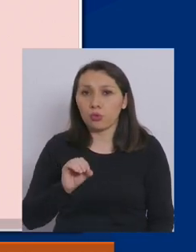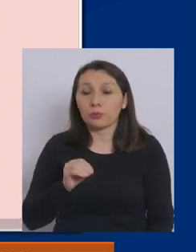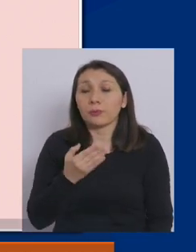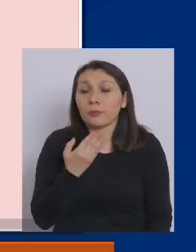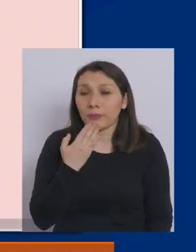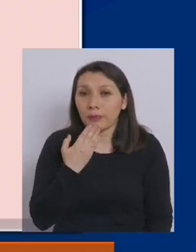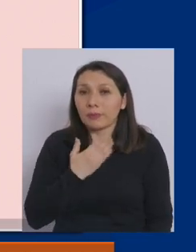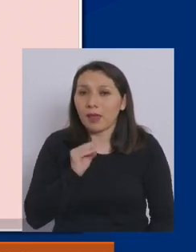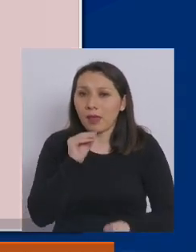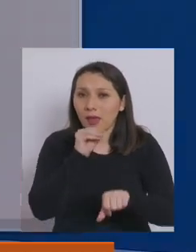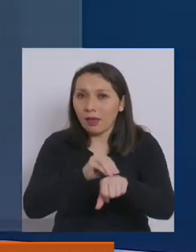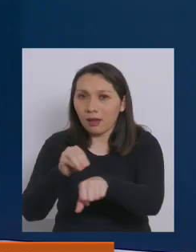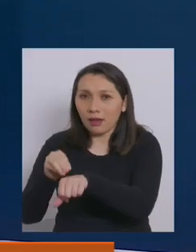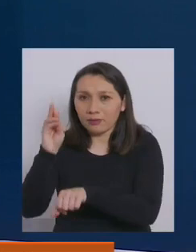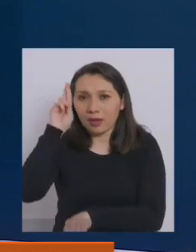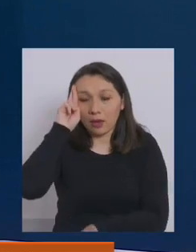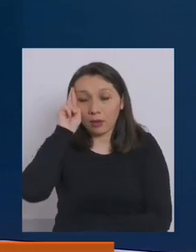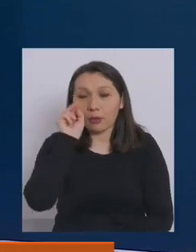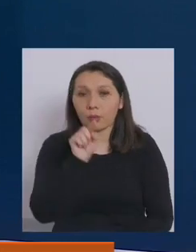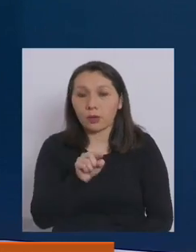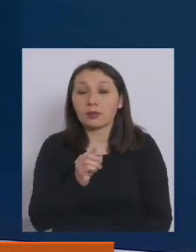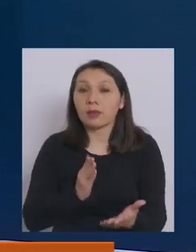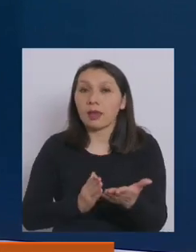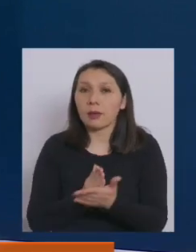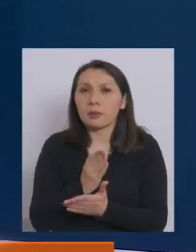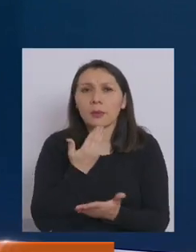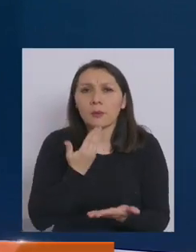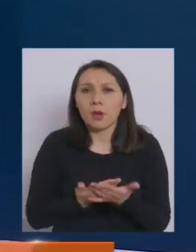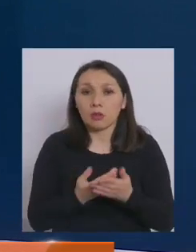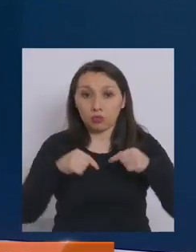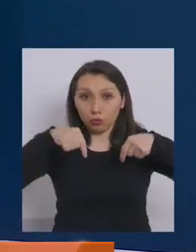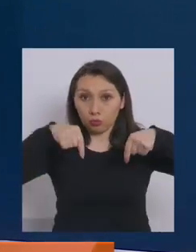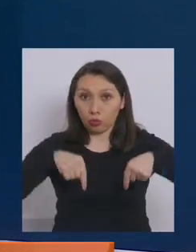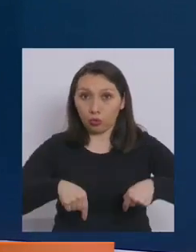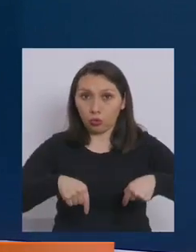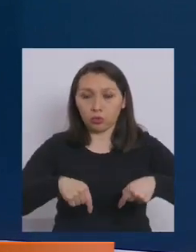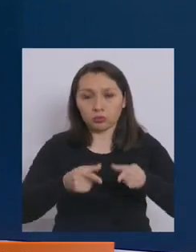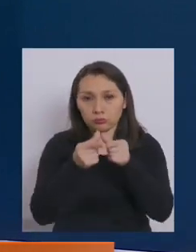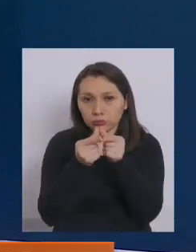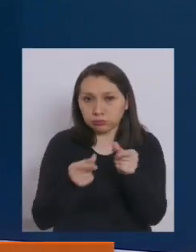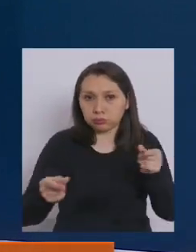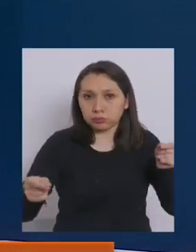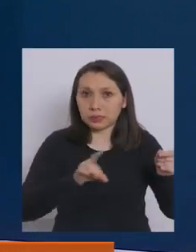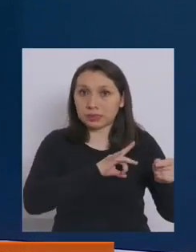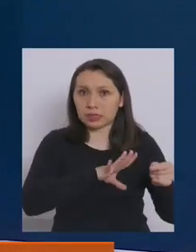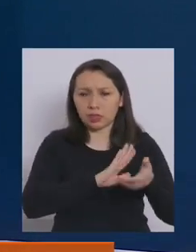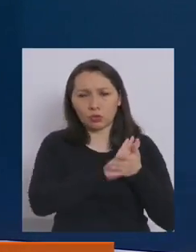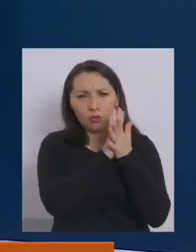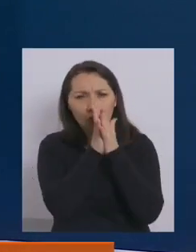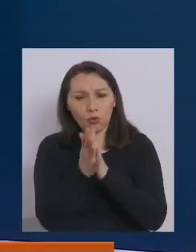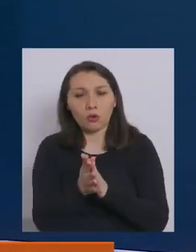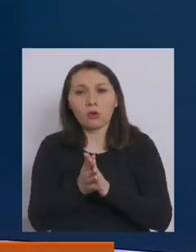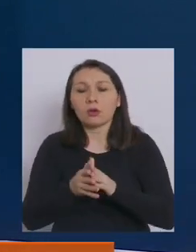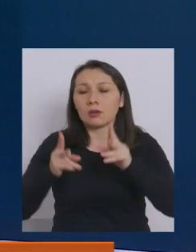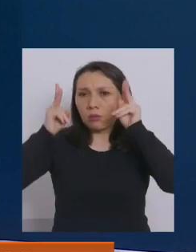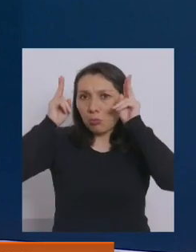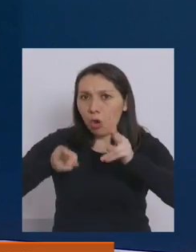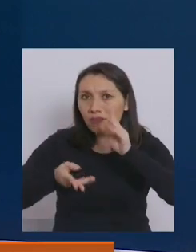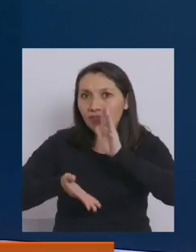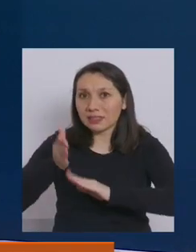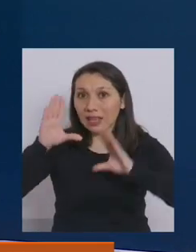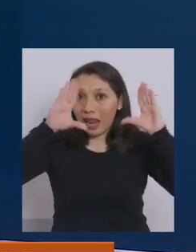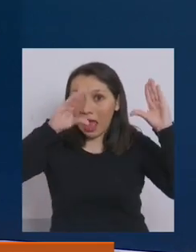recordar que a partir del día de hoy en todo el territorio nacional el toque de queda